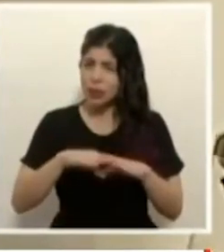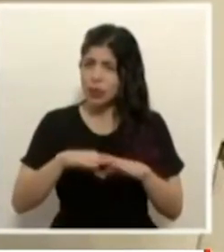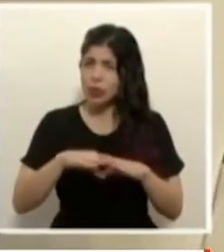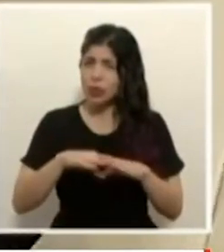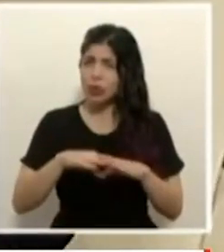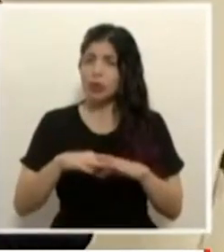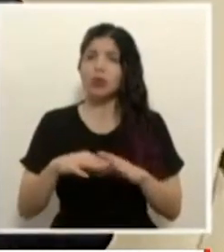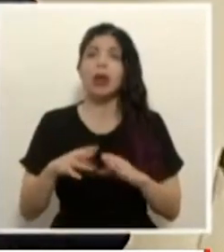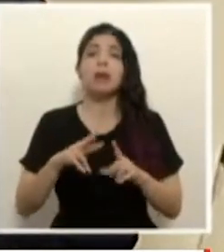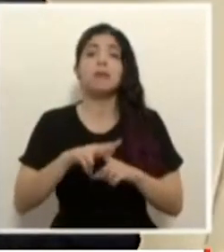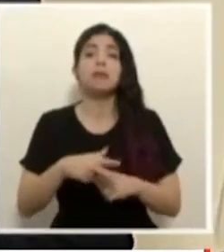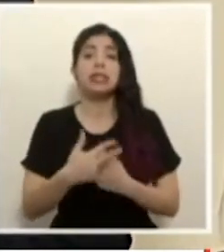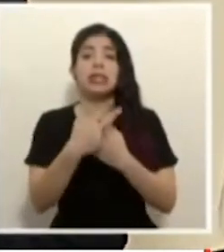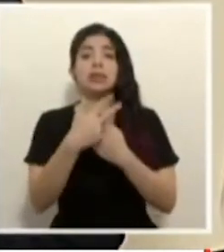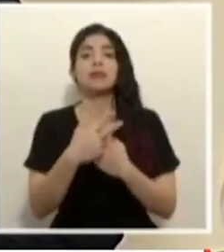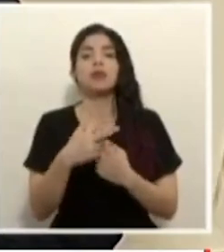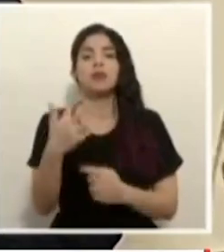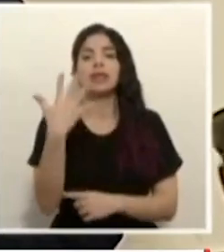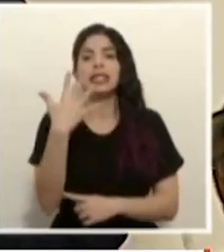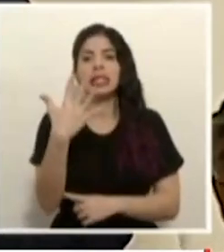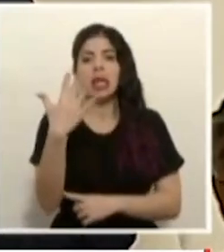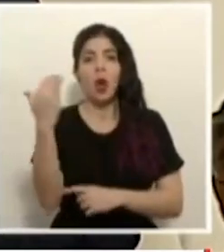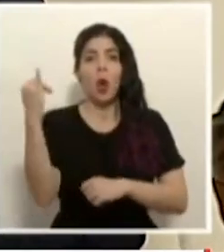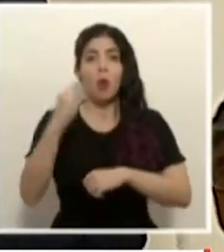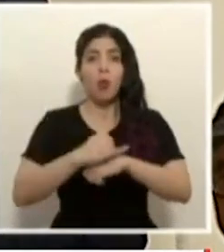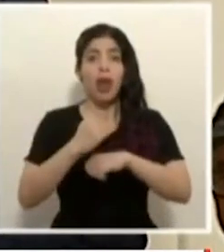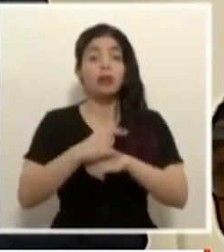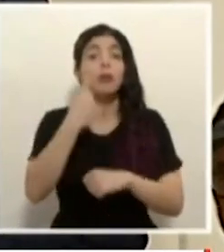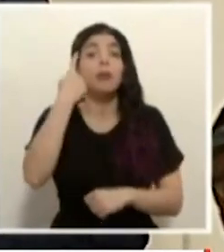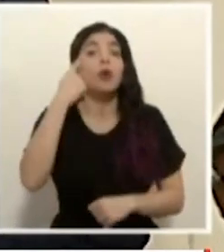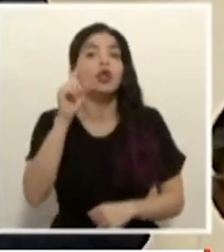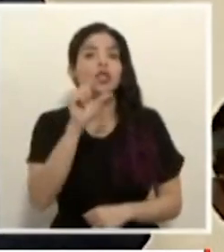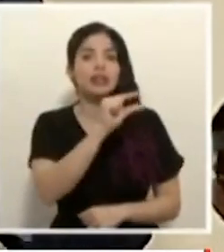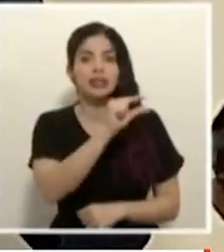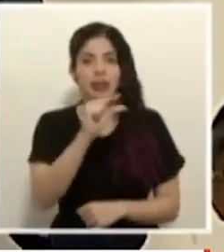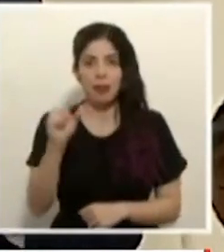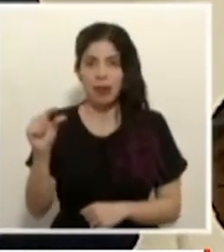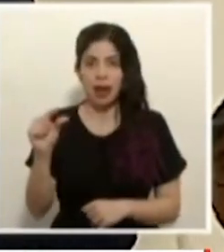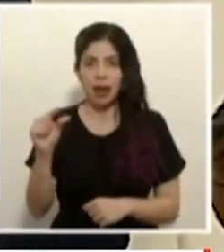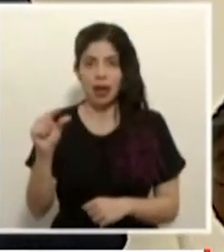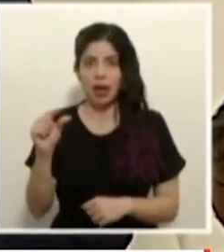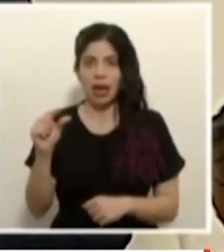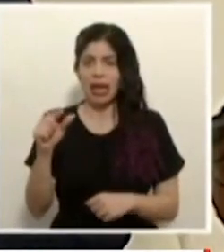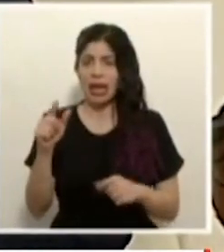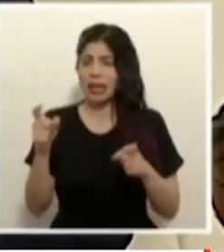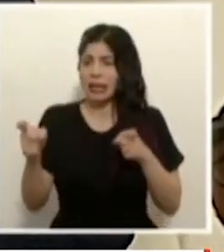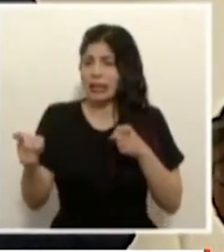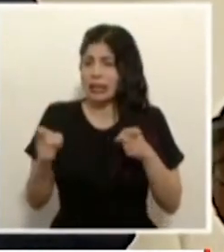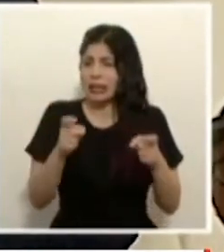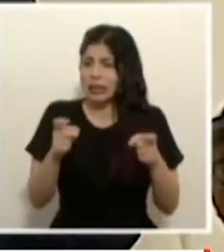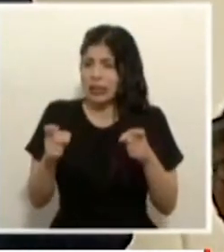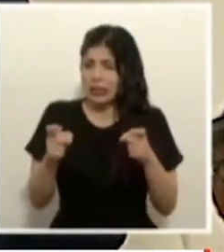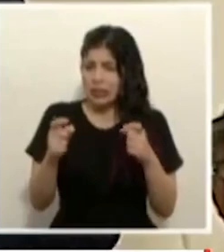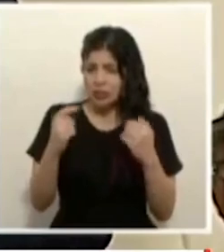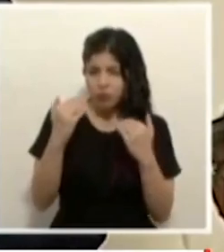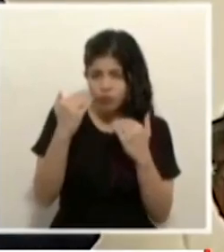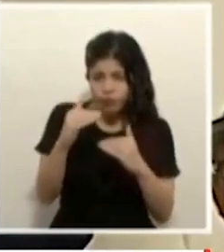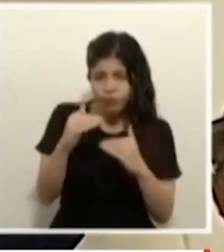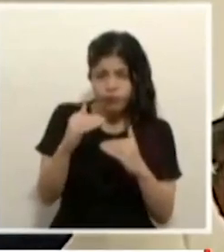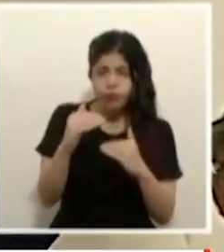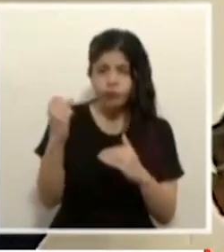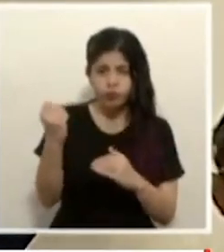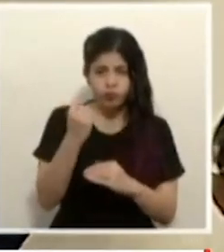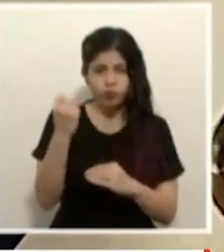al principio estaríamos hablando de 5 vuelos a la semana en un ámbito muy controlado y además